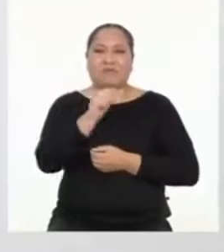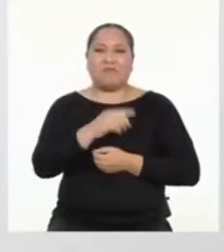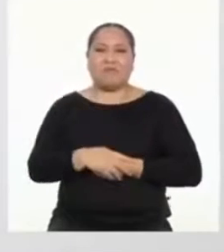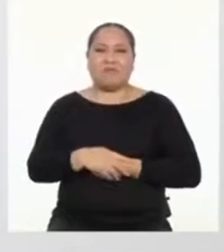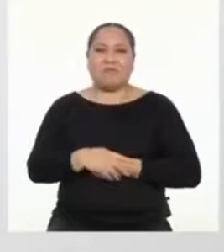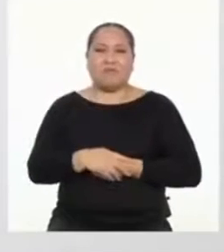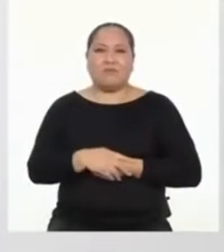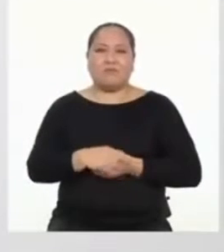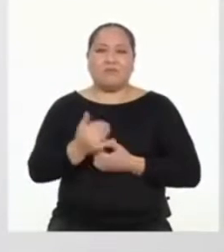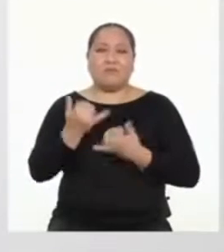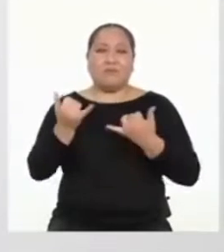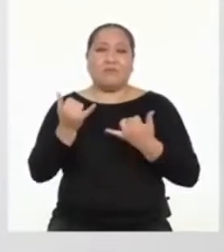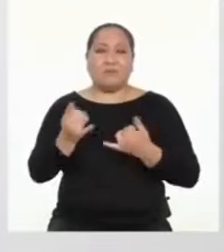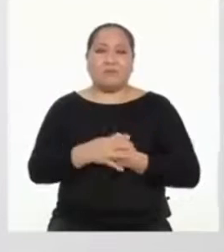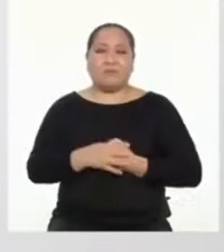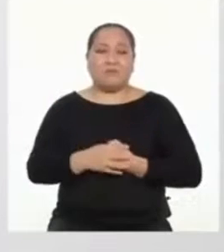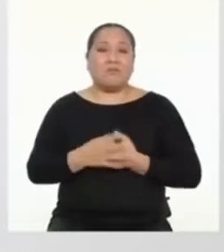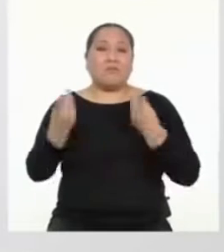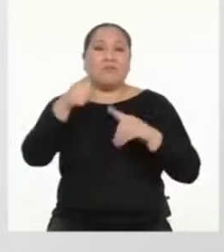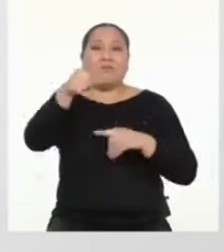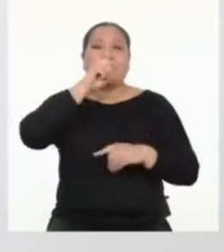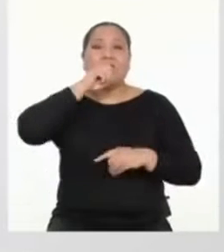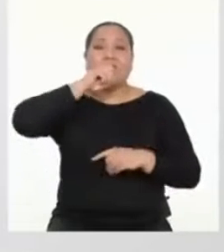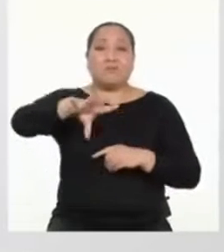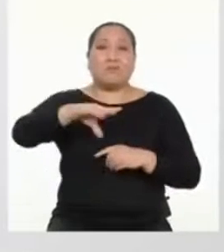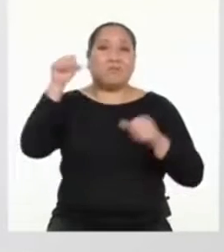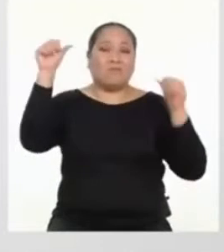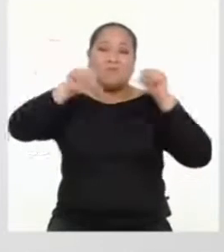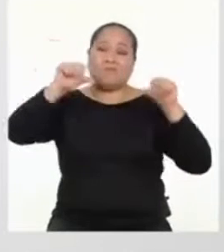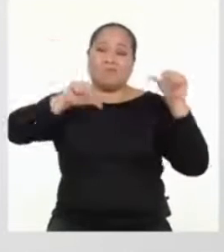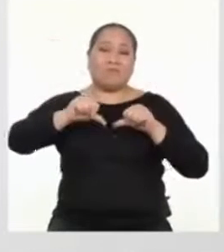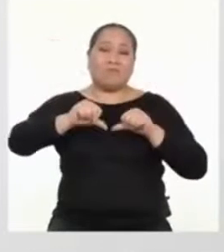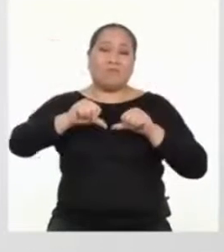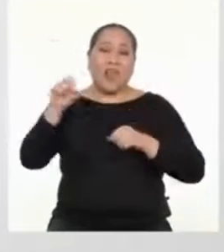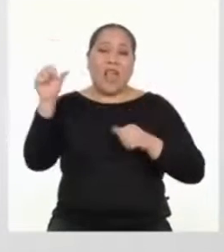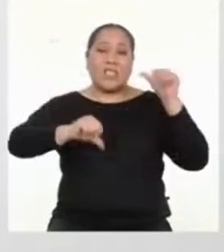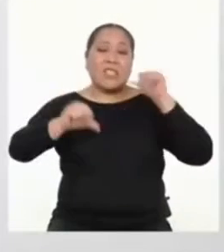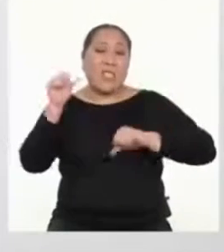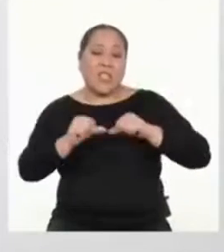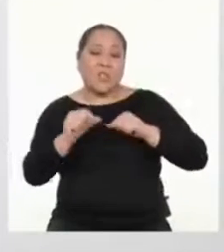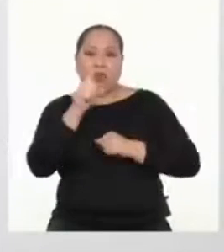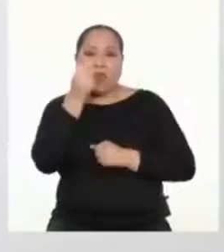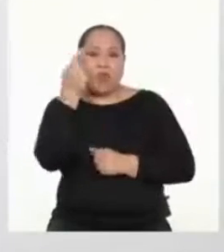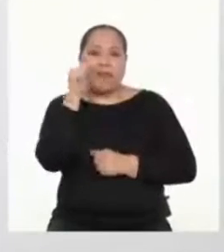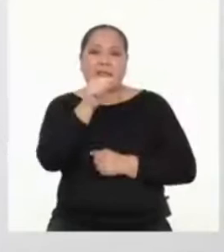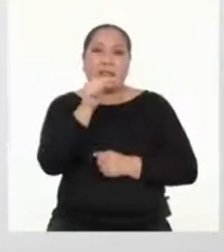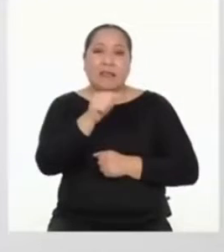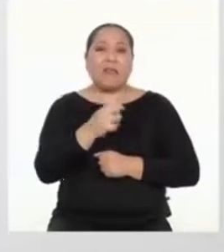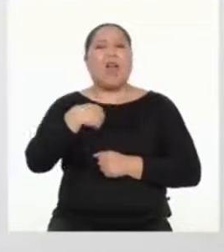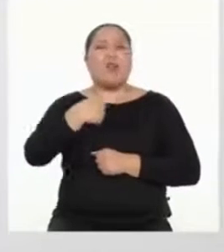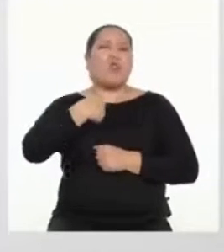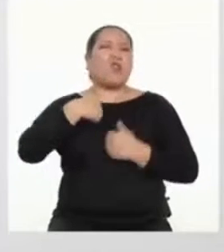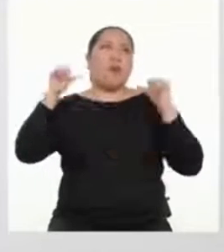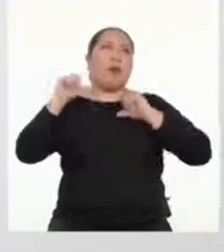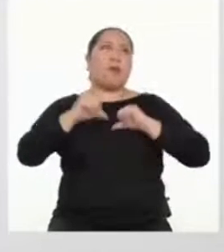Eso es lo que pasa, por ejemplo, cuando dices que eres mala en ciencia solo porque no entendiste algo y te